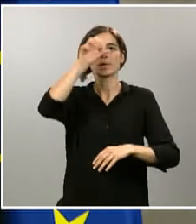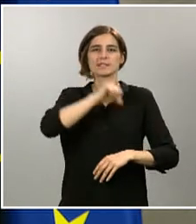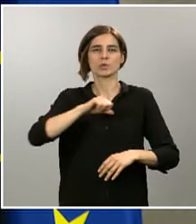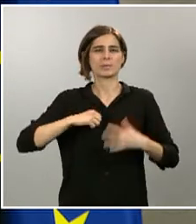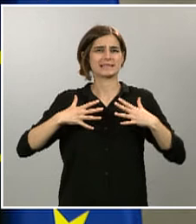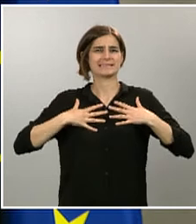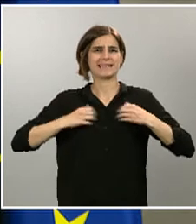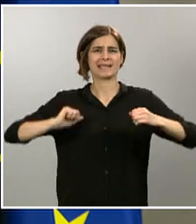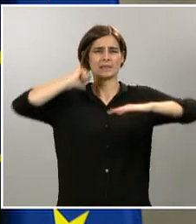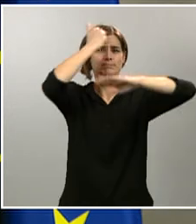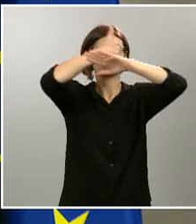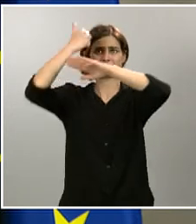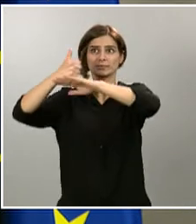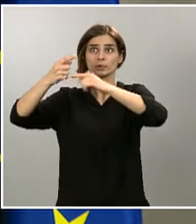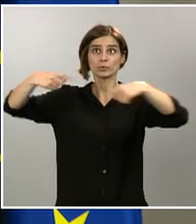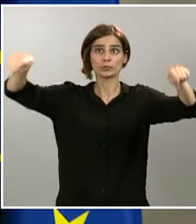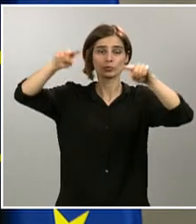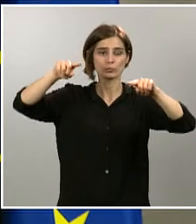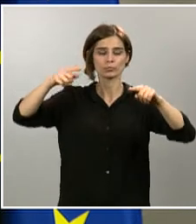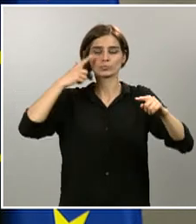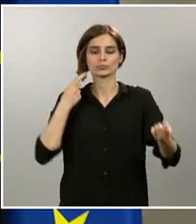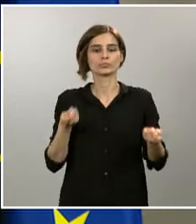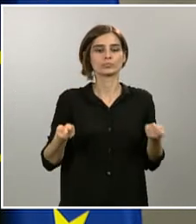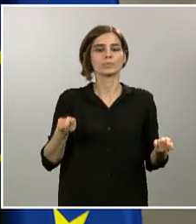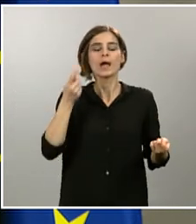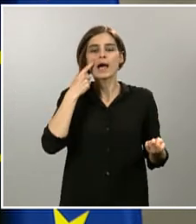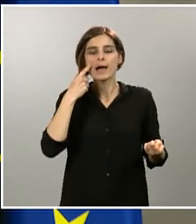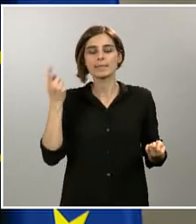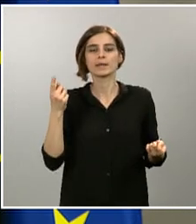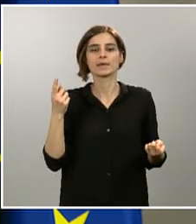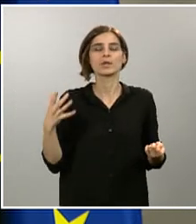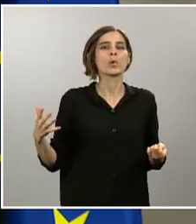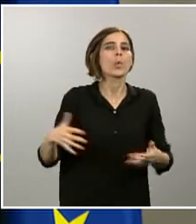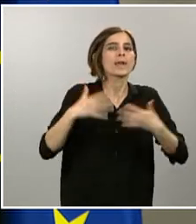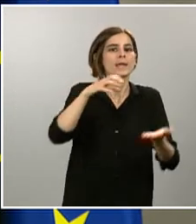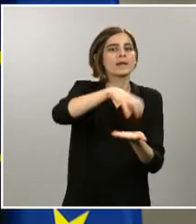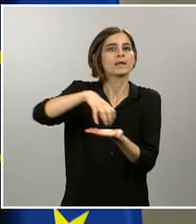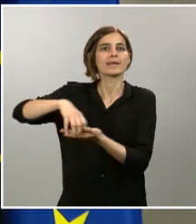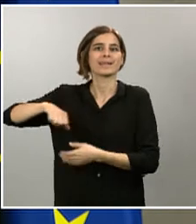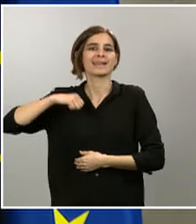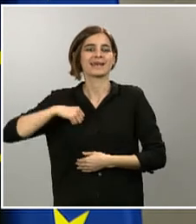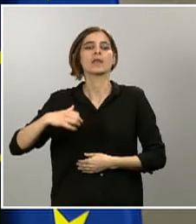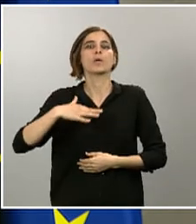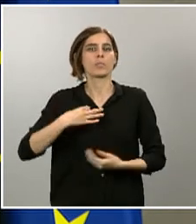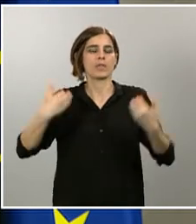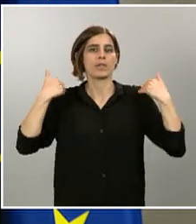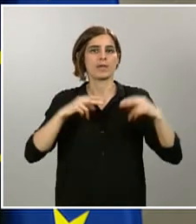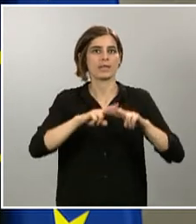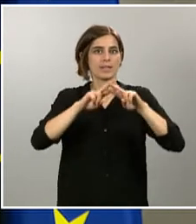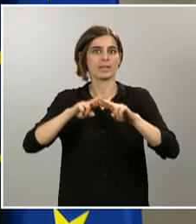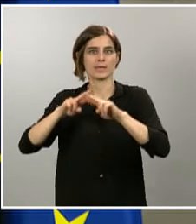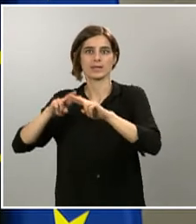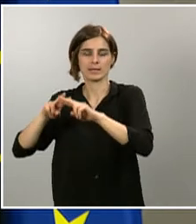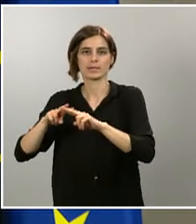titularidad privada que pueden hacer diagnósticos clínicos y que tendrán que realizar su labor conforme a las